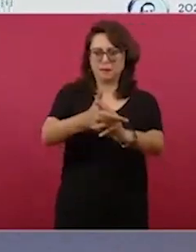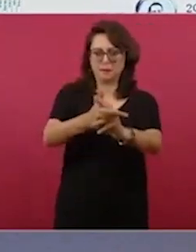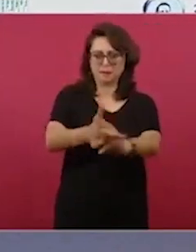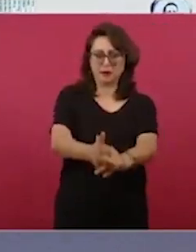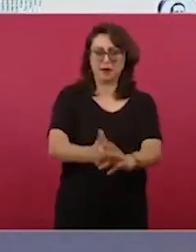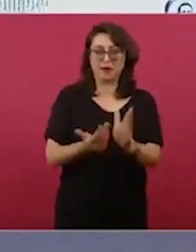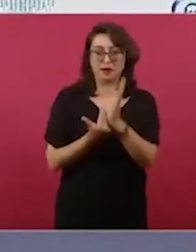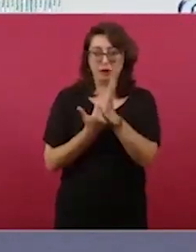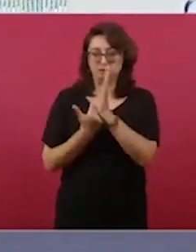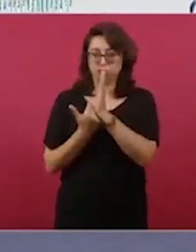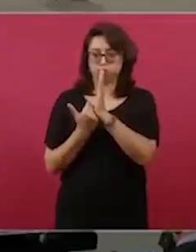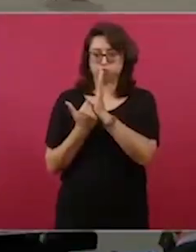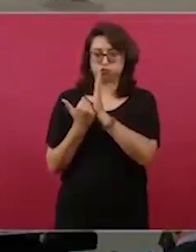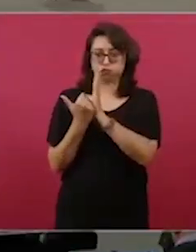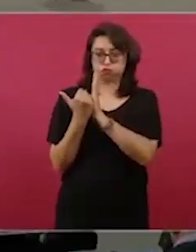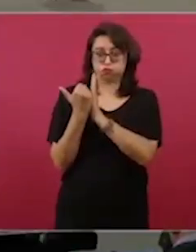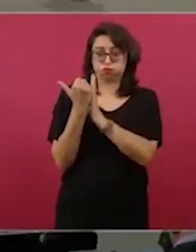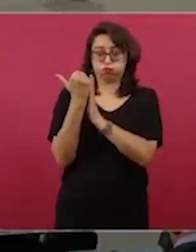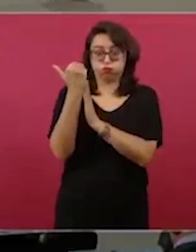Esa tendencia.